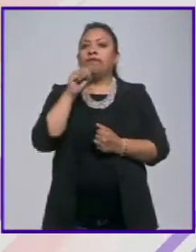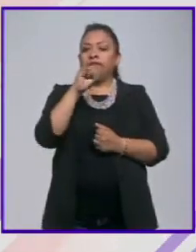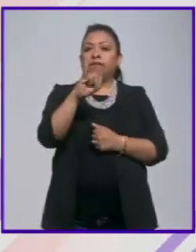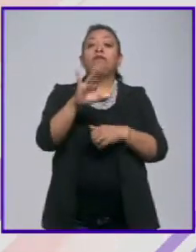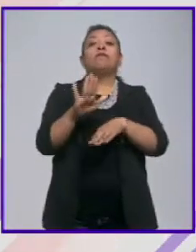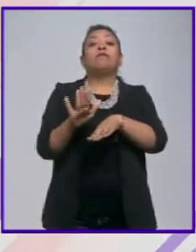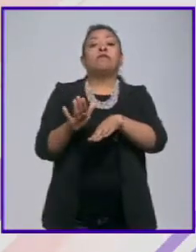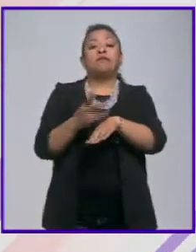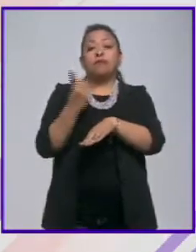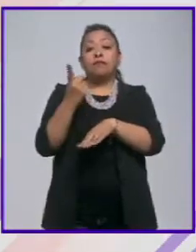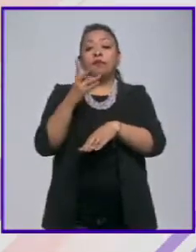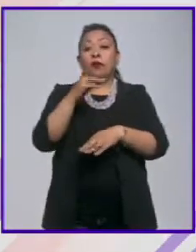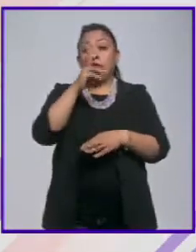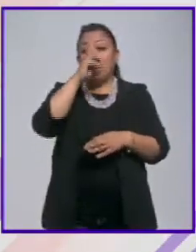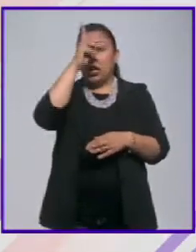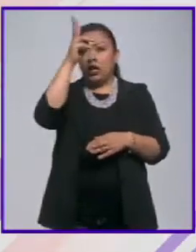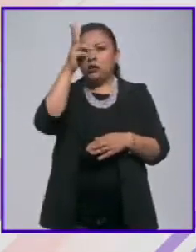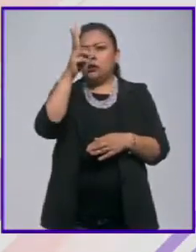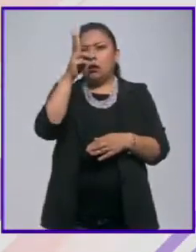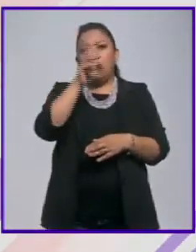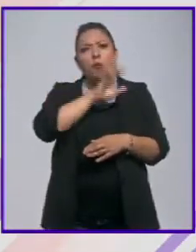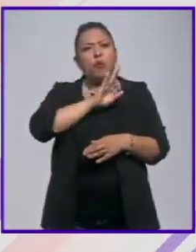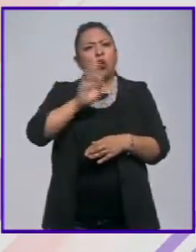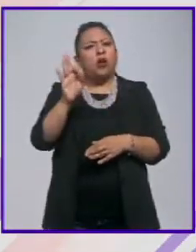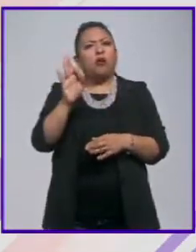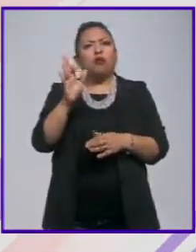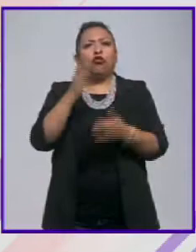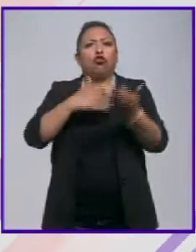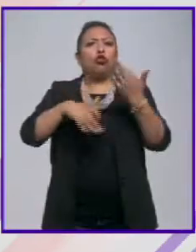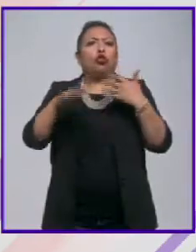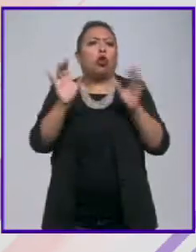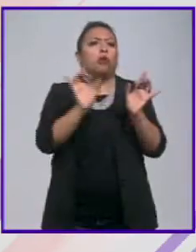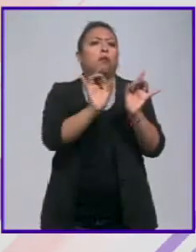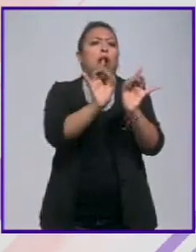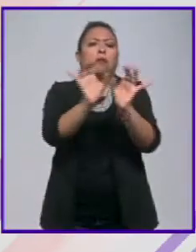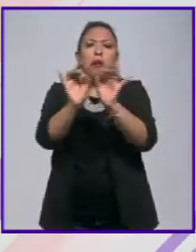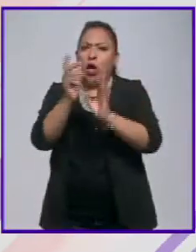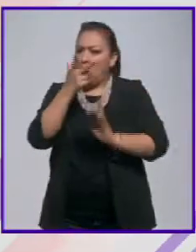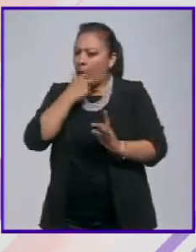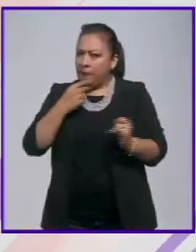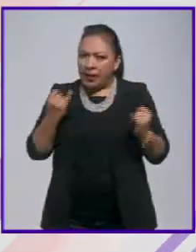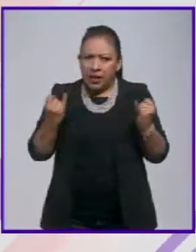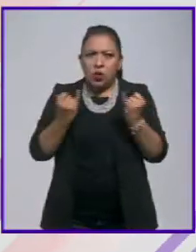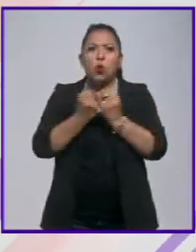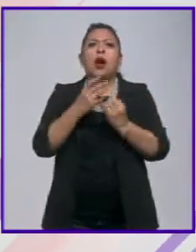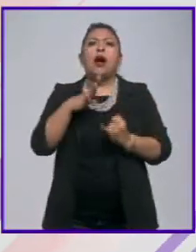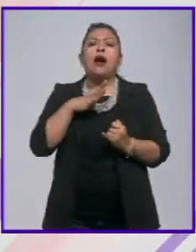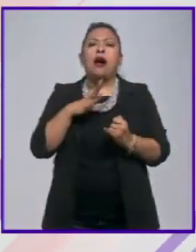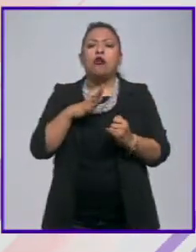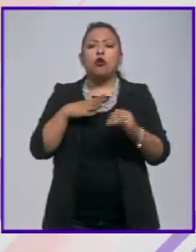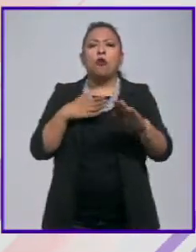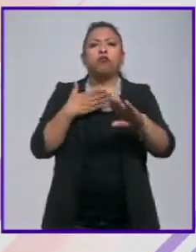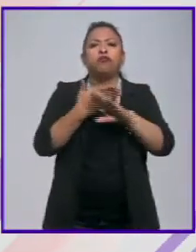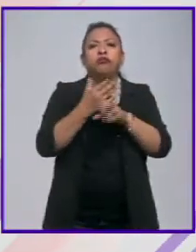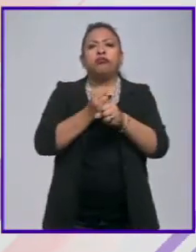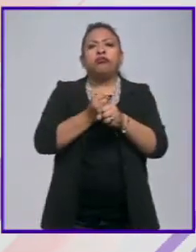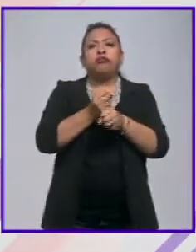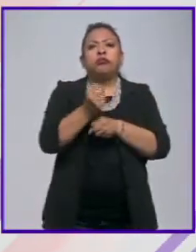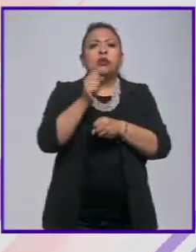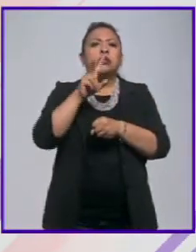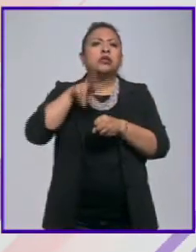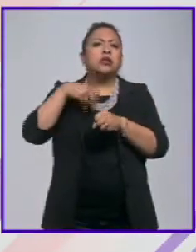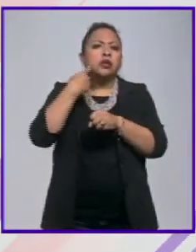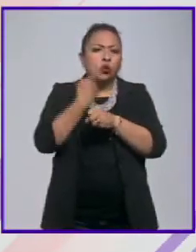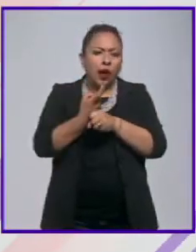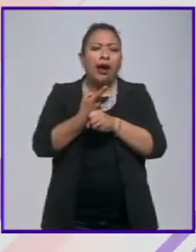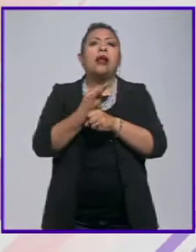Porque la violencia nos puede tocar a todos y a todas. Los hombres también sufren violencia sexual. Los hombres